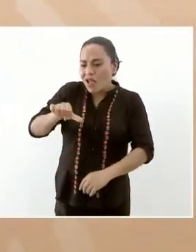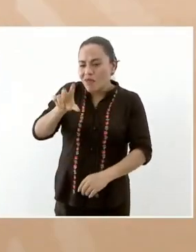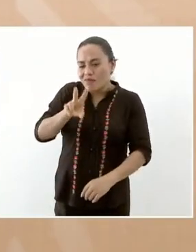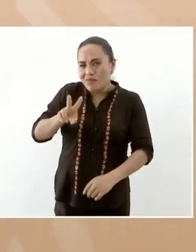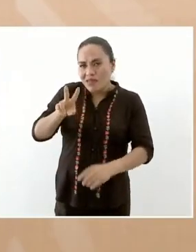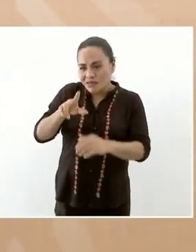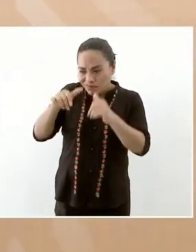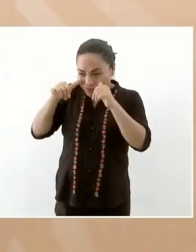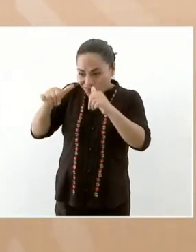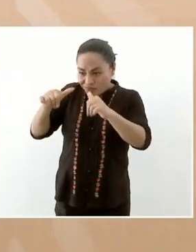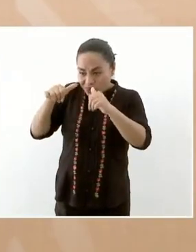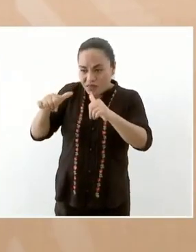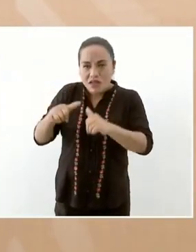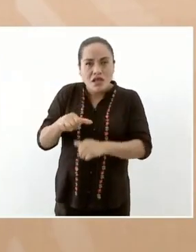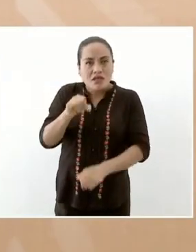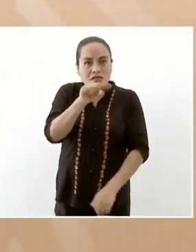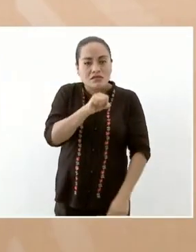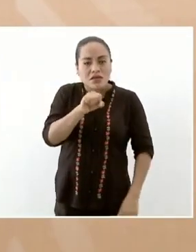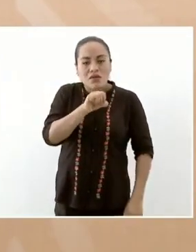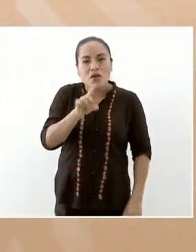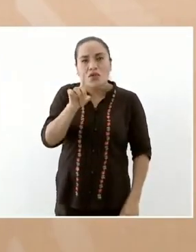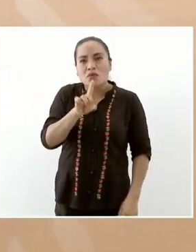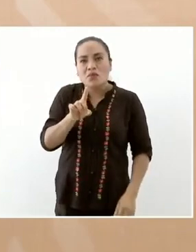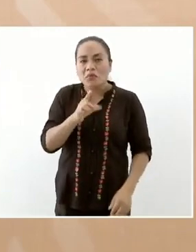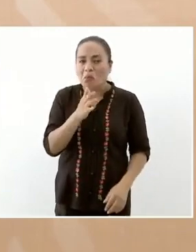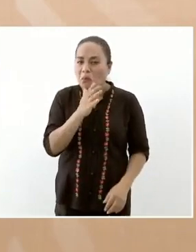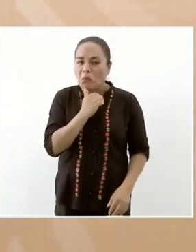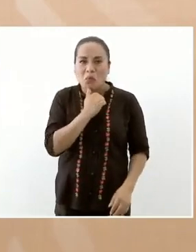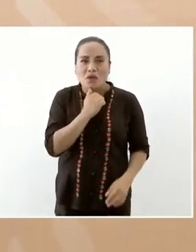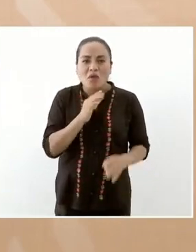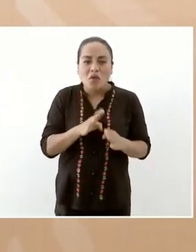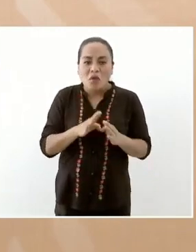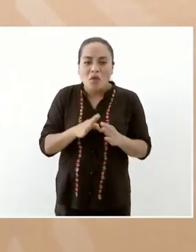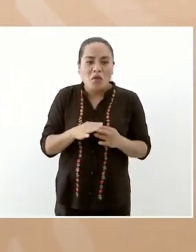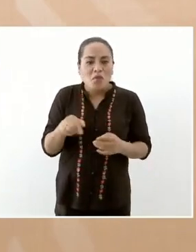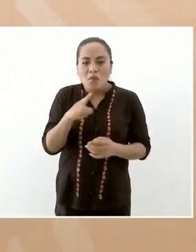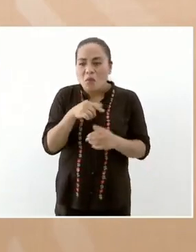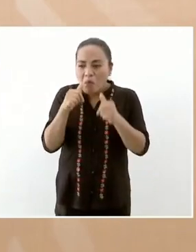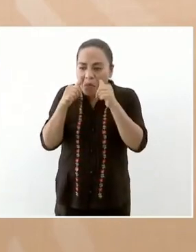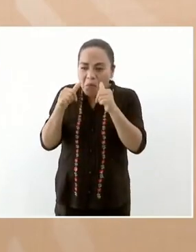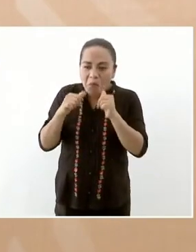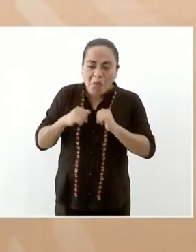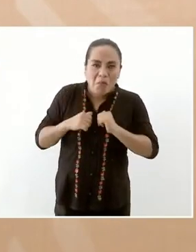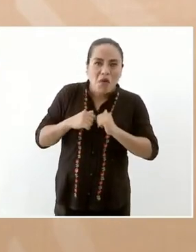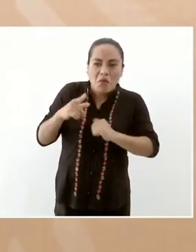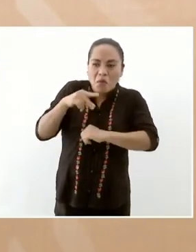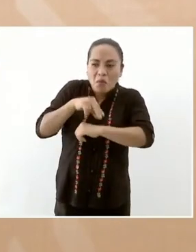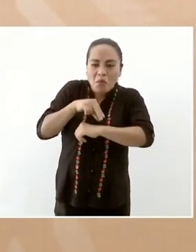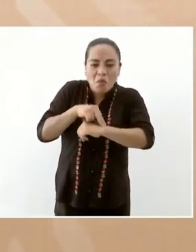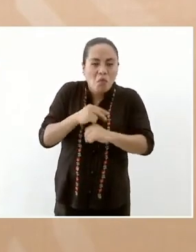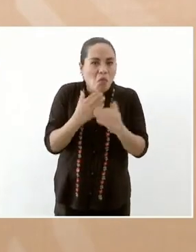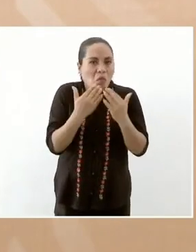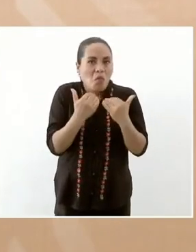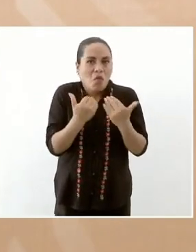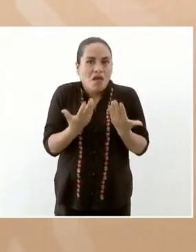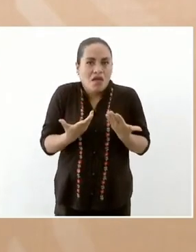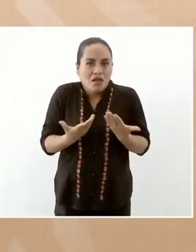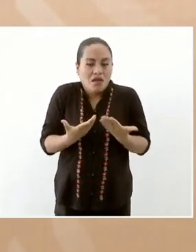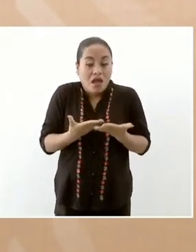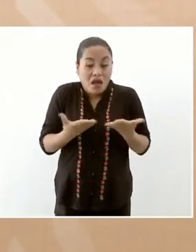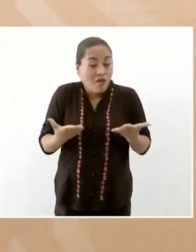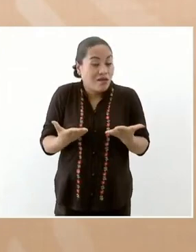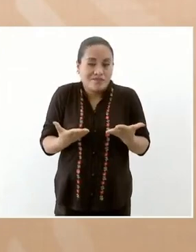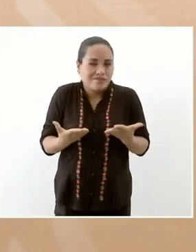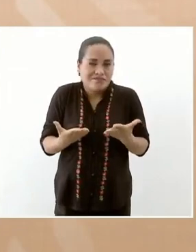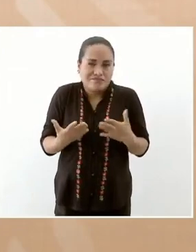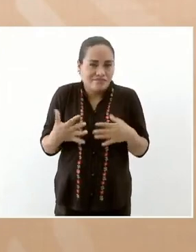y no hay sábados y domingos no se puede enfermar los fines de semana entonces eso se va a corregir